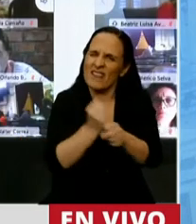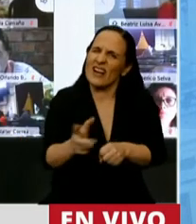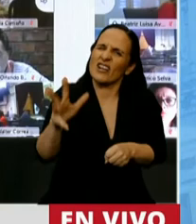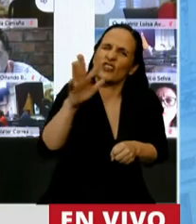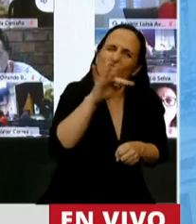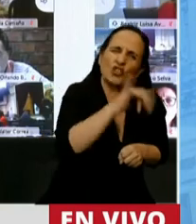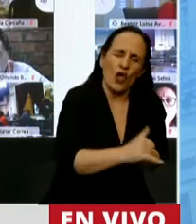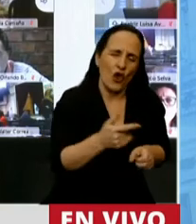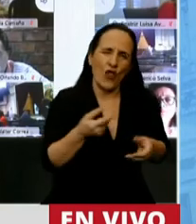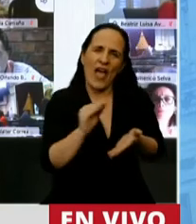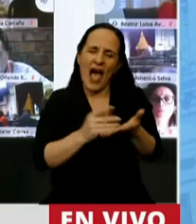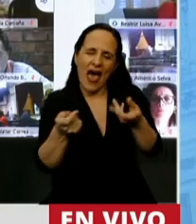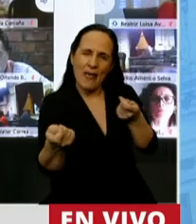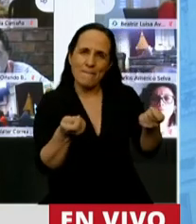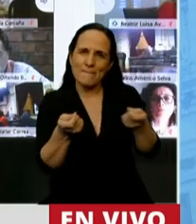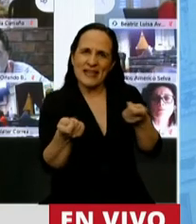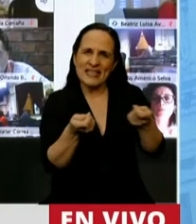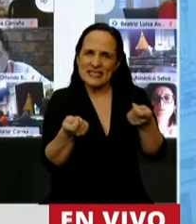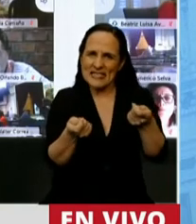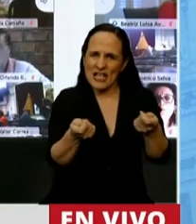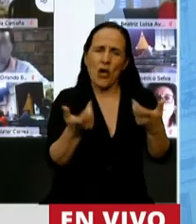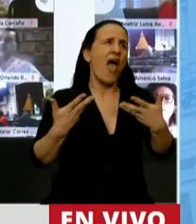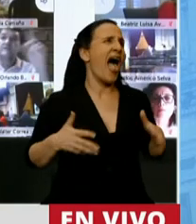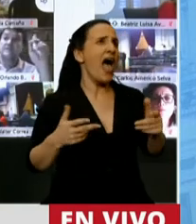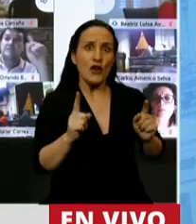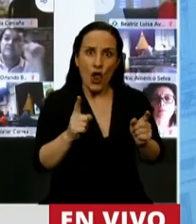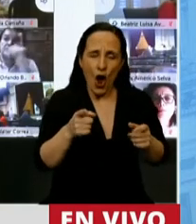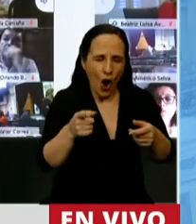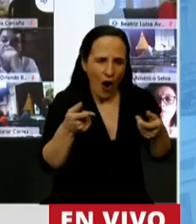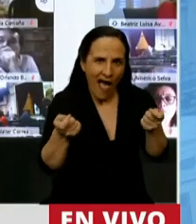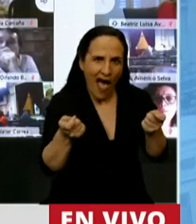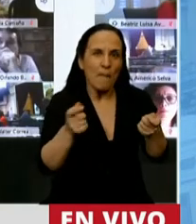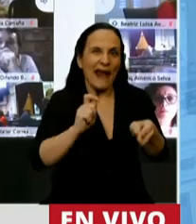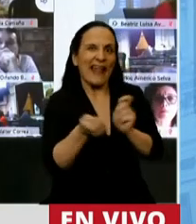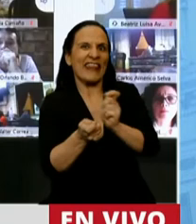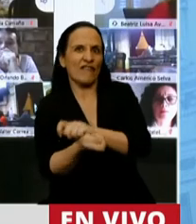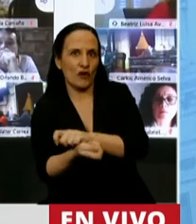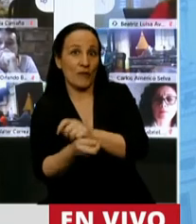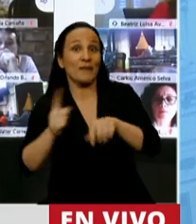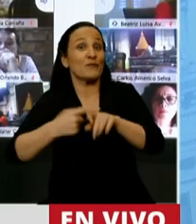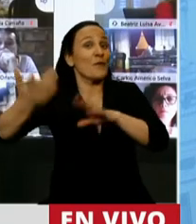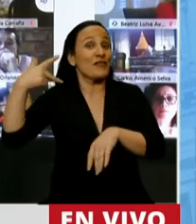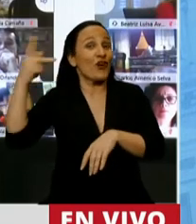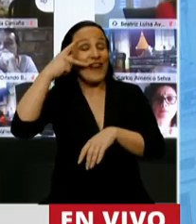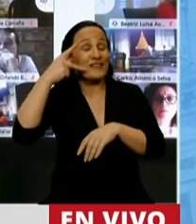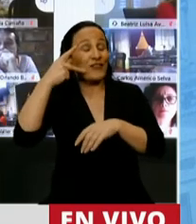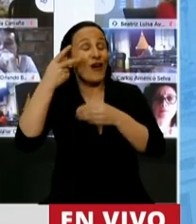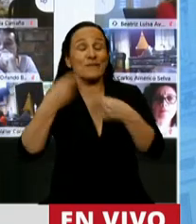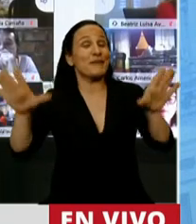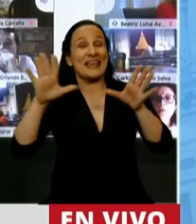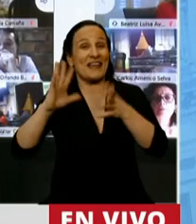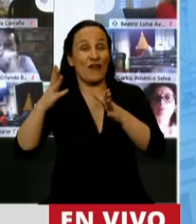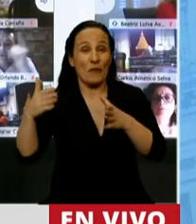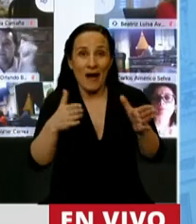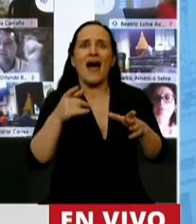administra sencillamente, sino en la que transforma. Porque como herederos del ciclo político que Néstor inauguró y que Cristina Fernández de